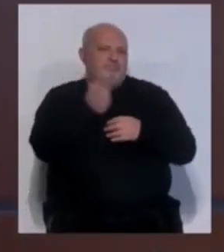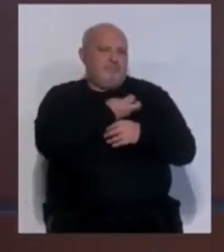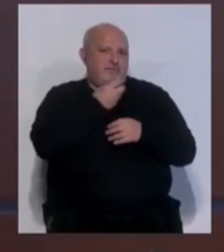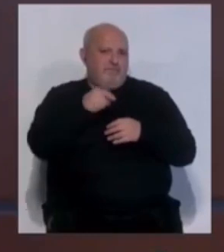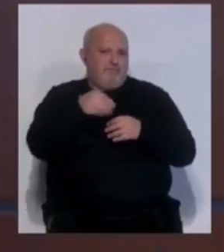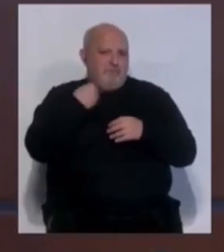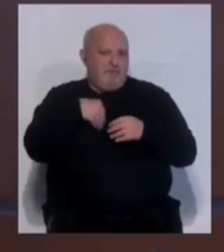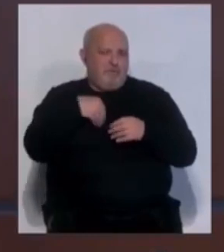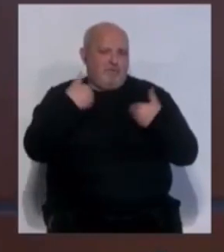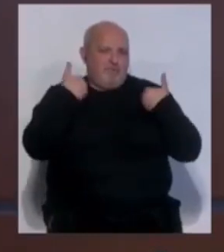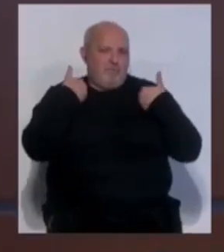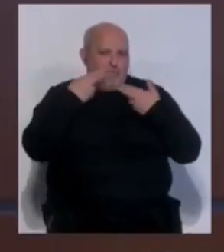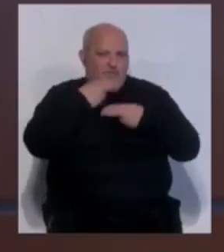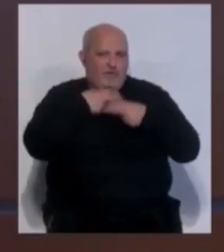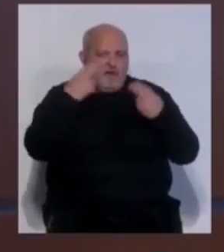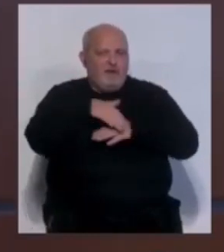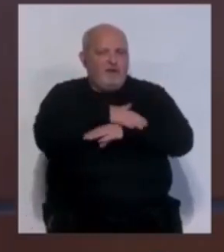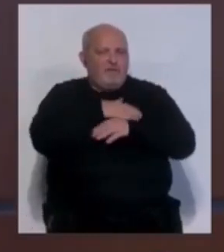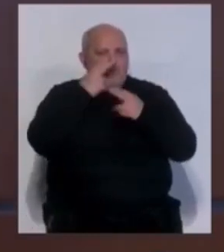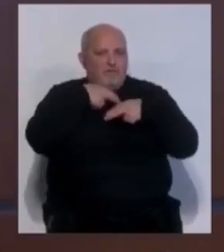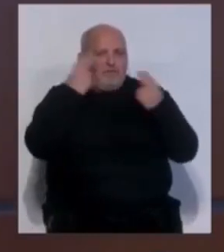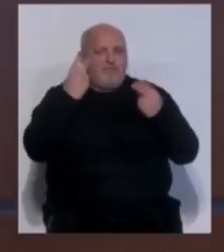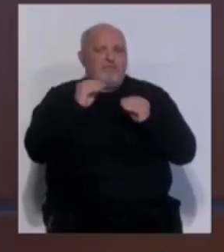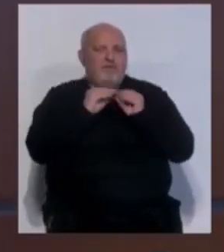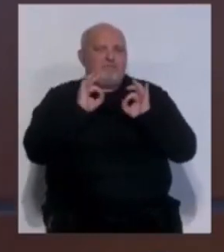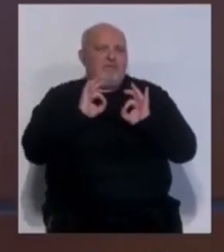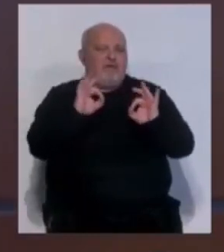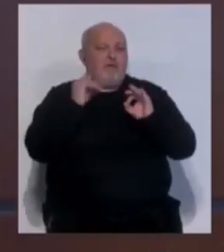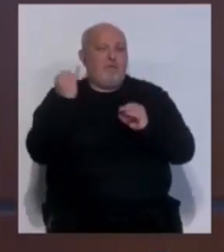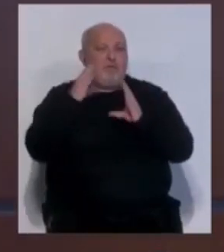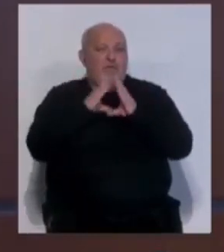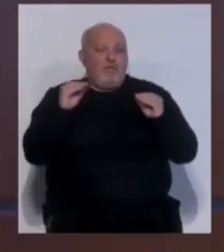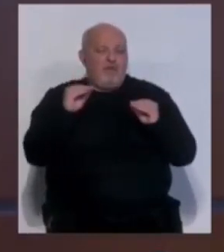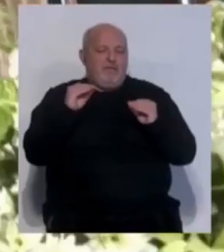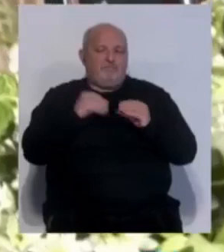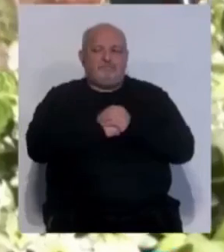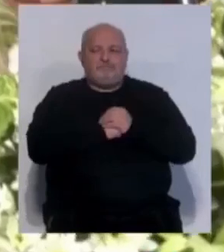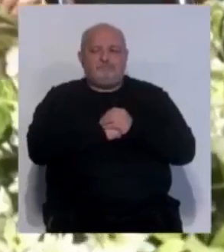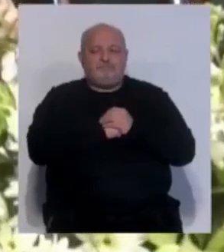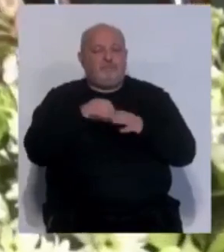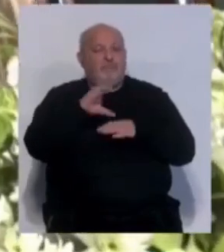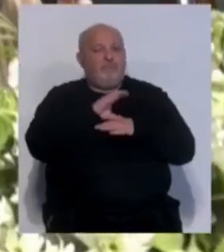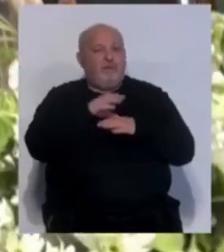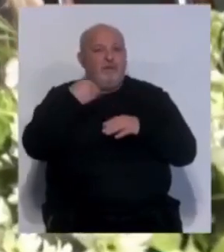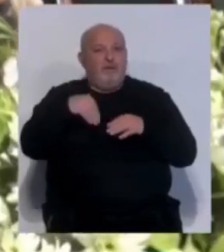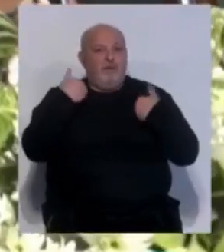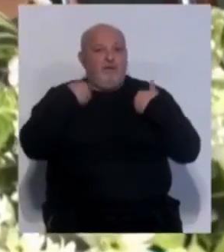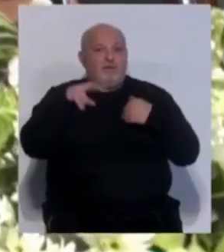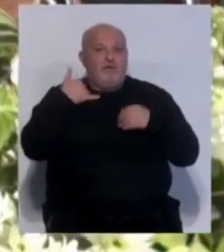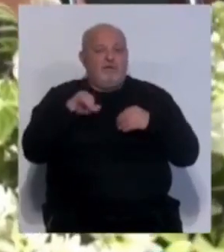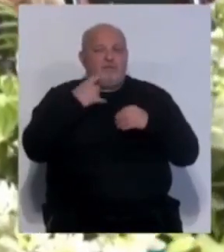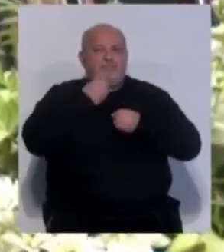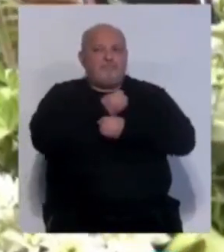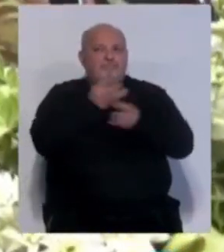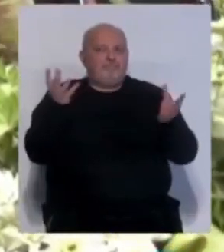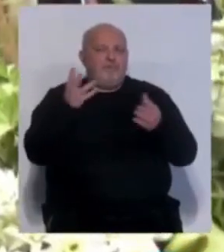insisto, que los responsables públicos, las administraciones públicas y de manera muy especial la Junta de Andalucía emprende. El consejero de Presidencia Antonio Sanz